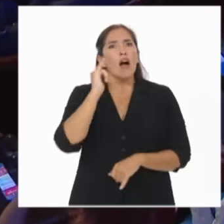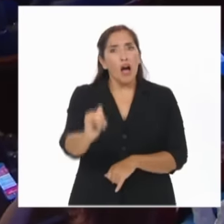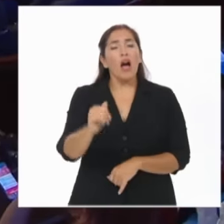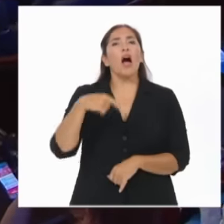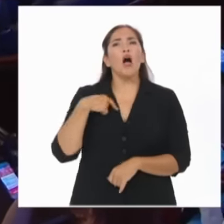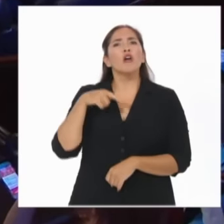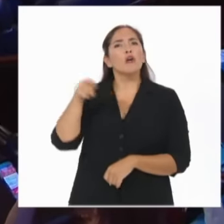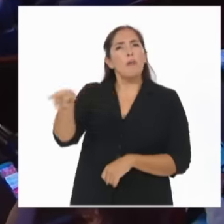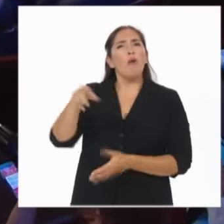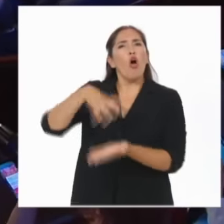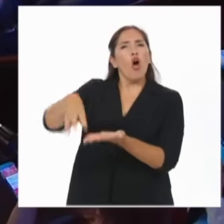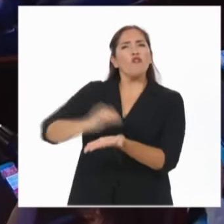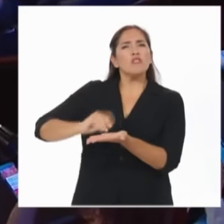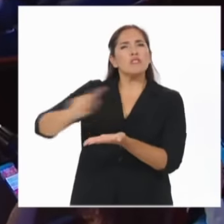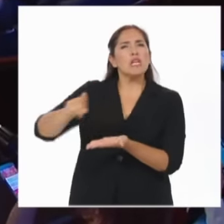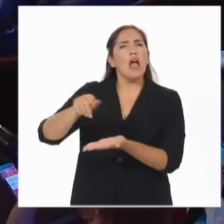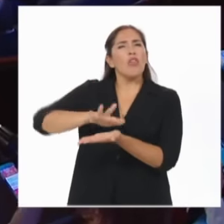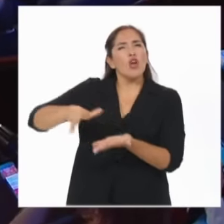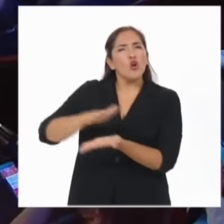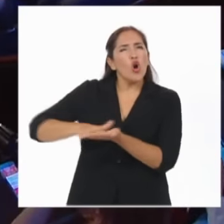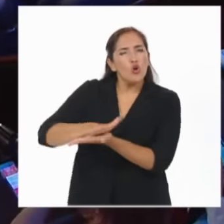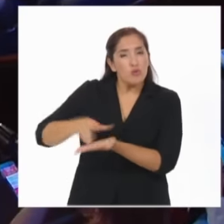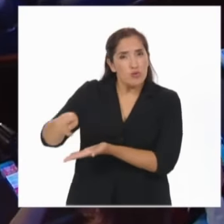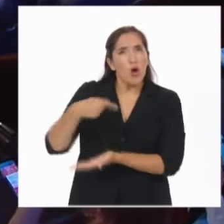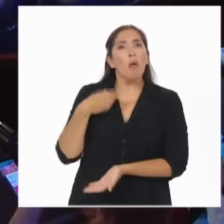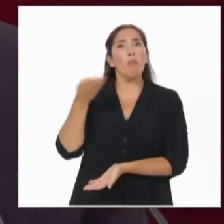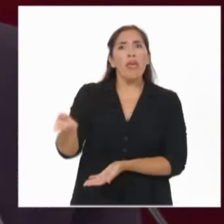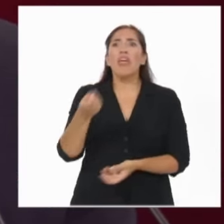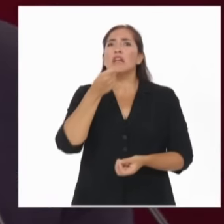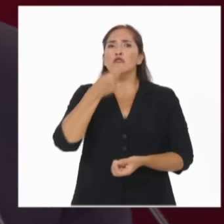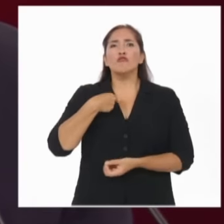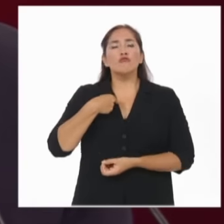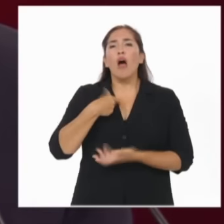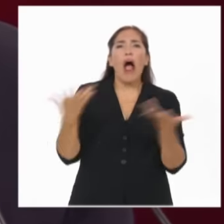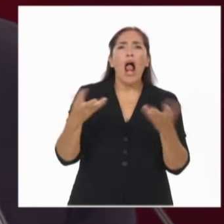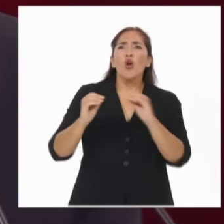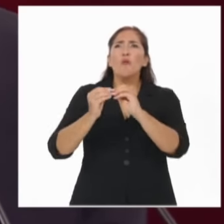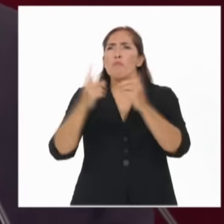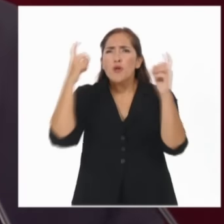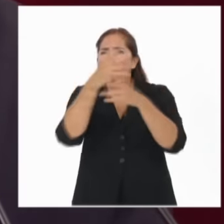actuación ante cualquier suspicacia frente a un potencial conflicto de intereses.